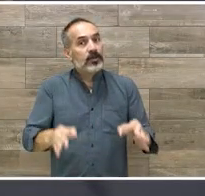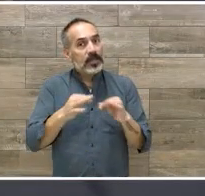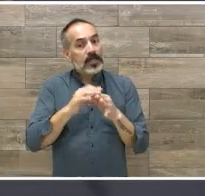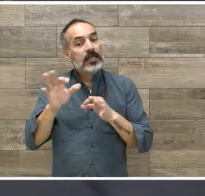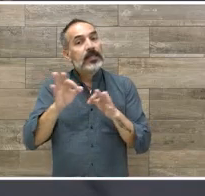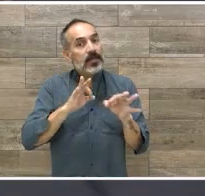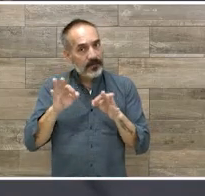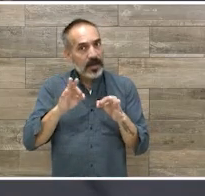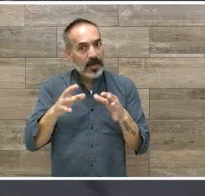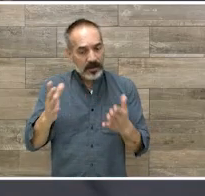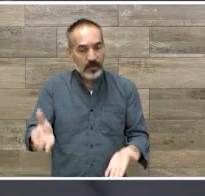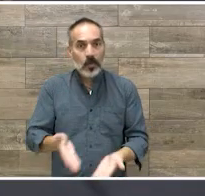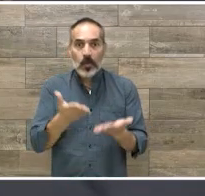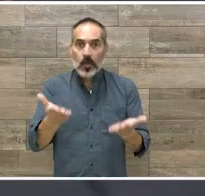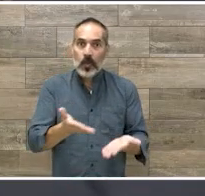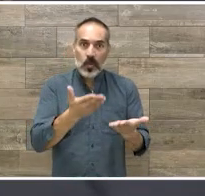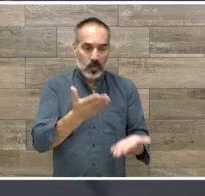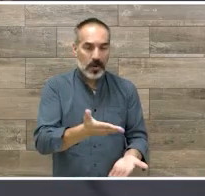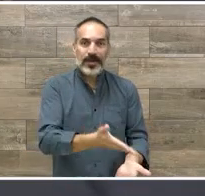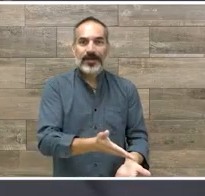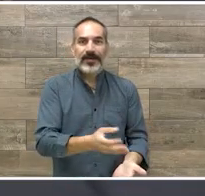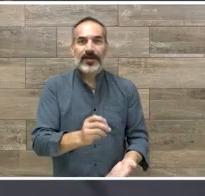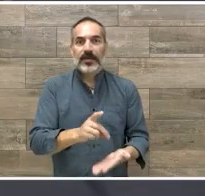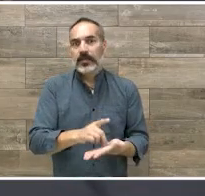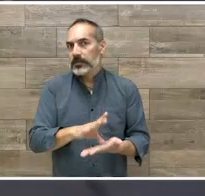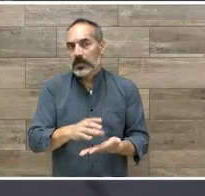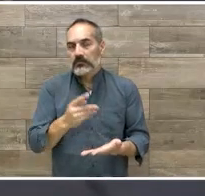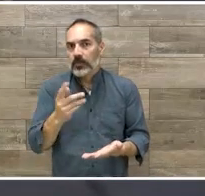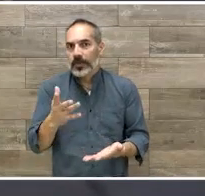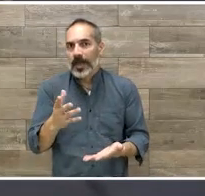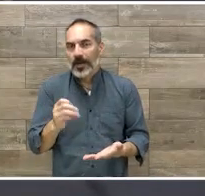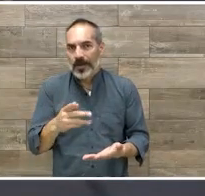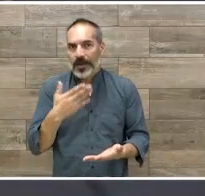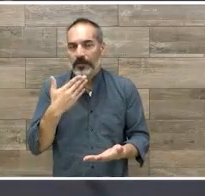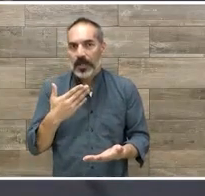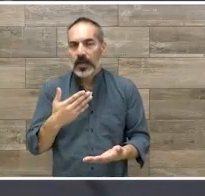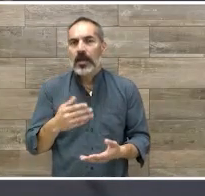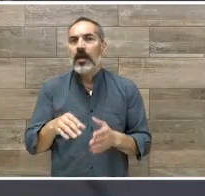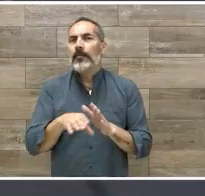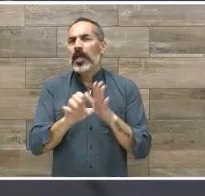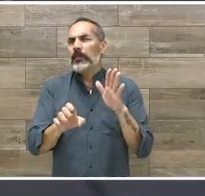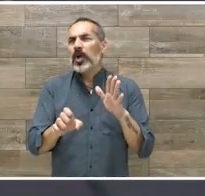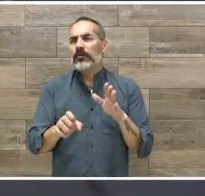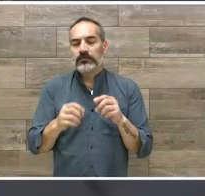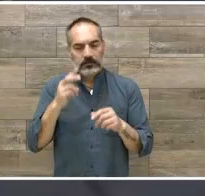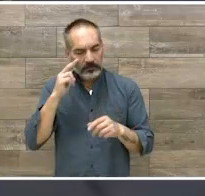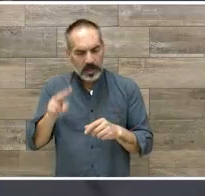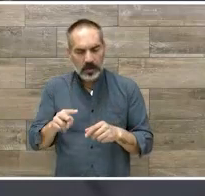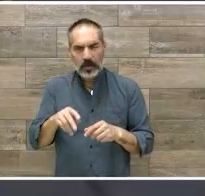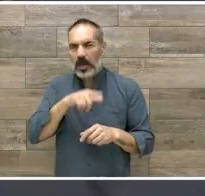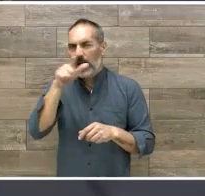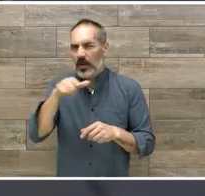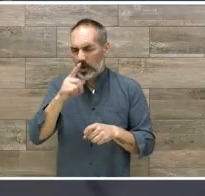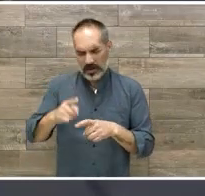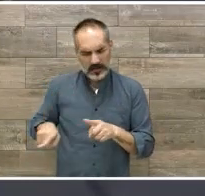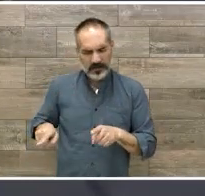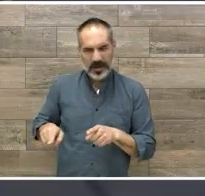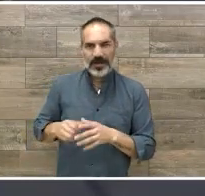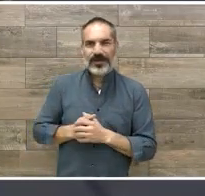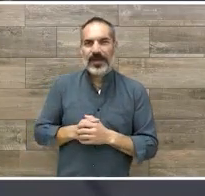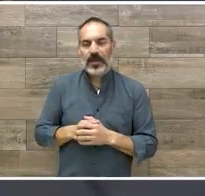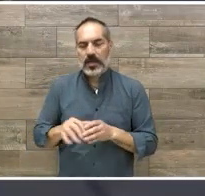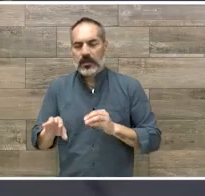norma, pero de repente su lenguaje empieza a fluctuar o sus movimientos empiezan a ser diferentes